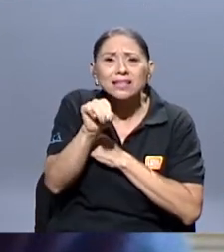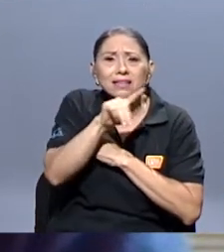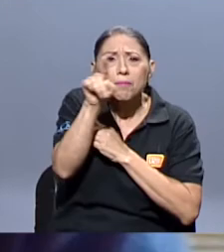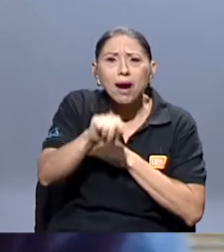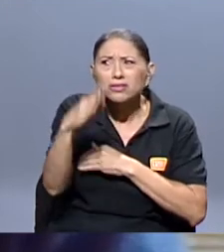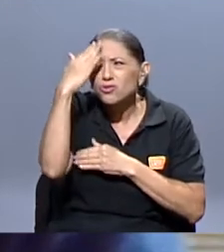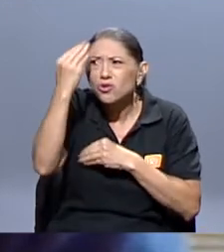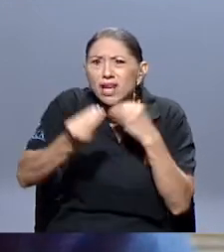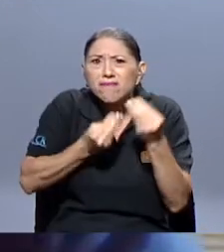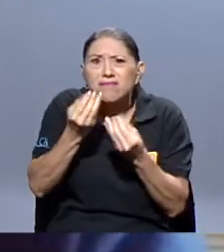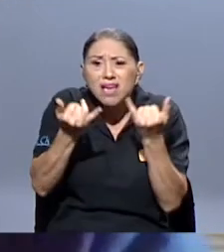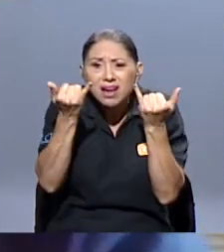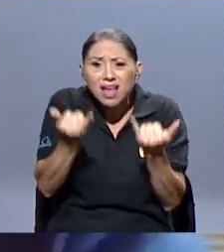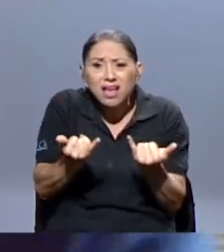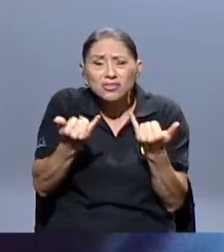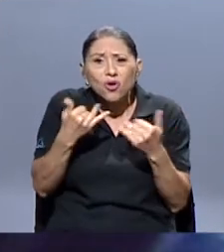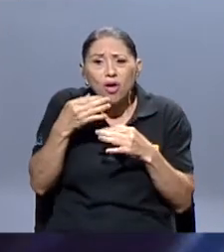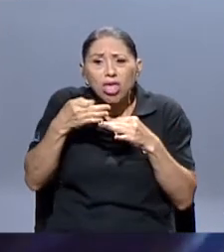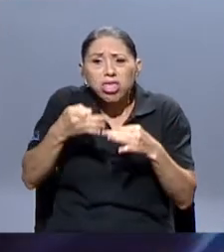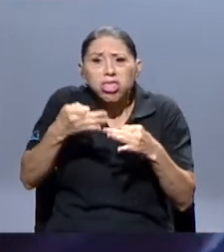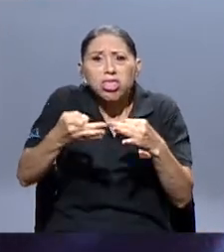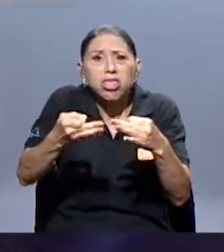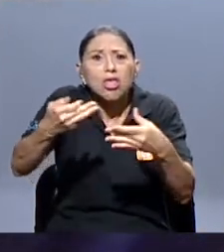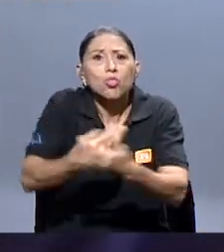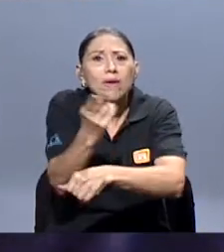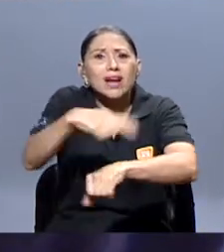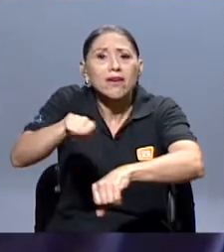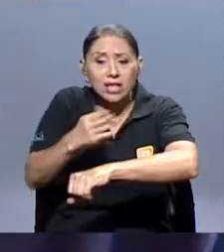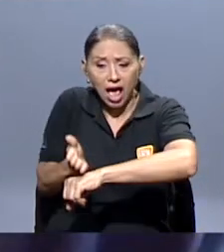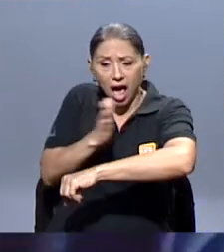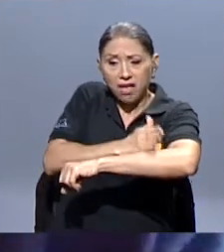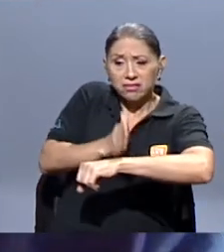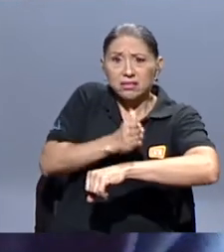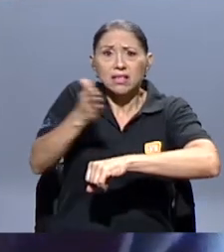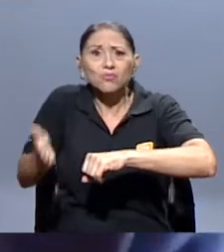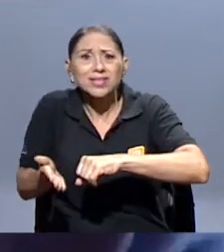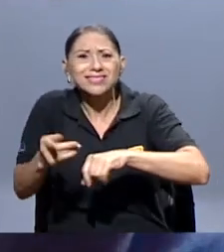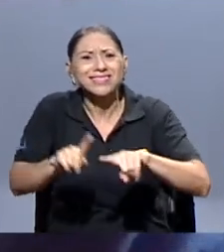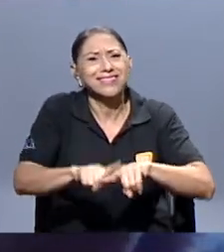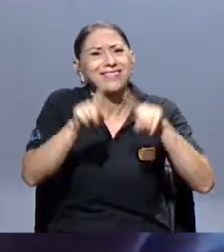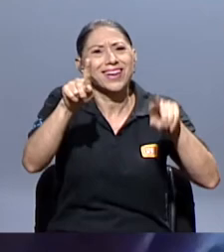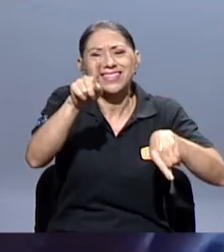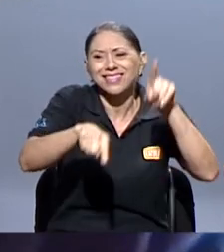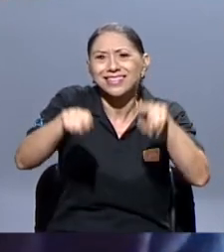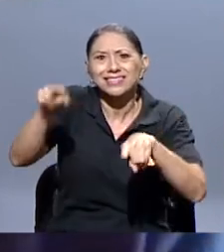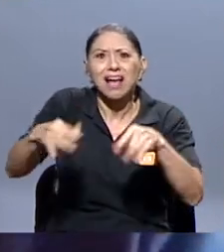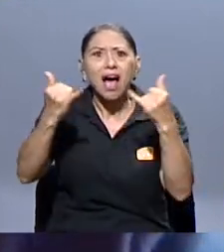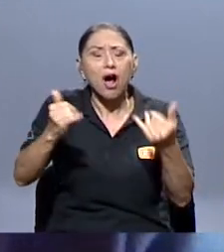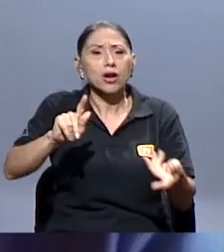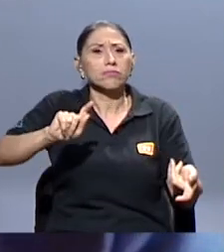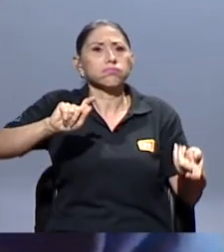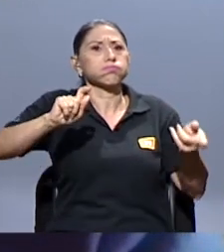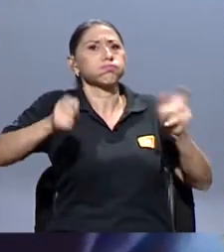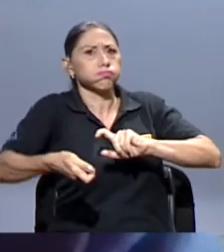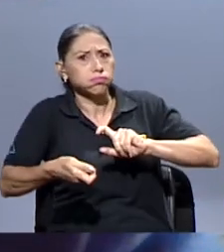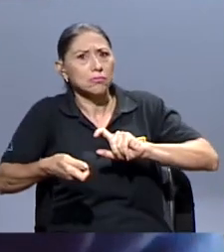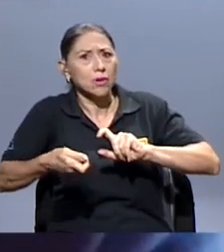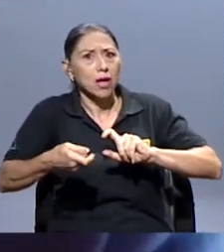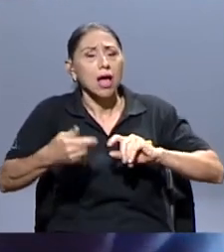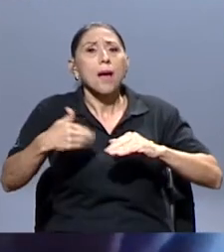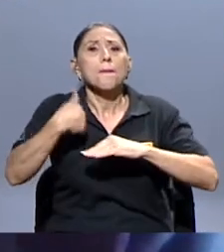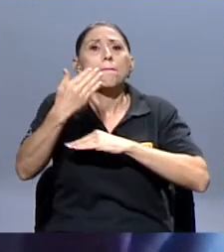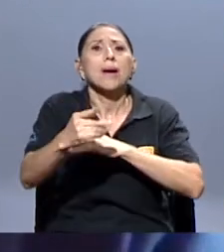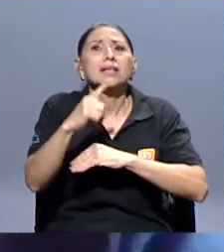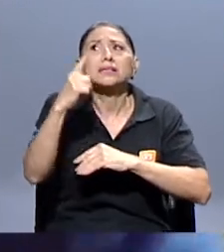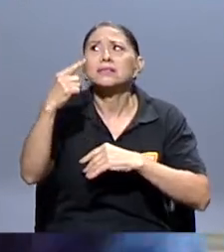preludio de la nueva normalidad. ¿Somos otros antes y después? ¿Somos socios de tener el ciclo al revés? Más de una vez al mes